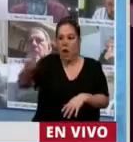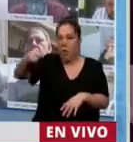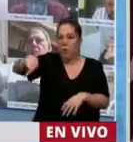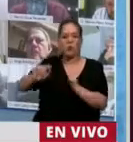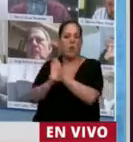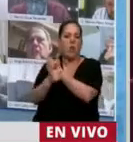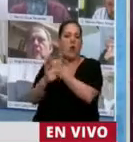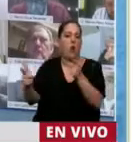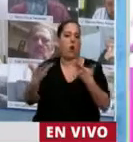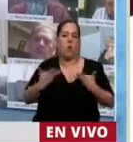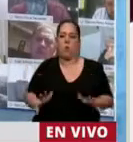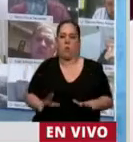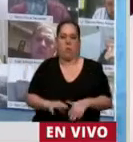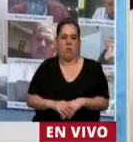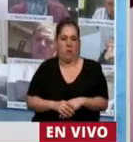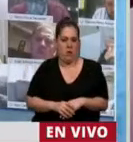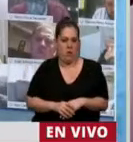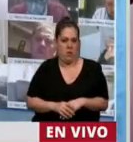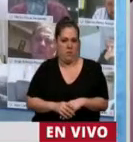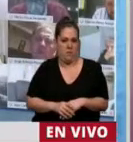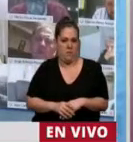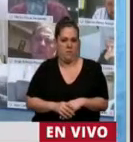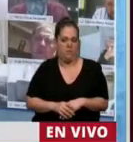reorganización de la justicia, como usted lo define?